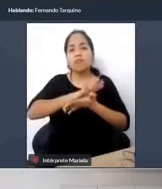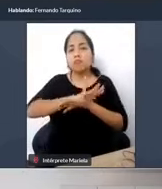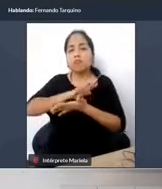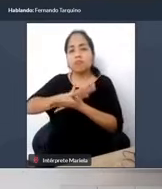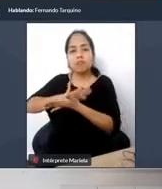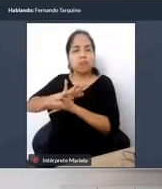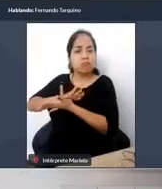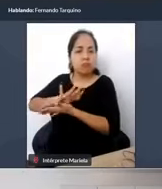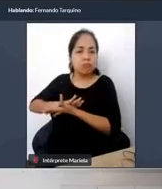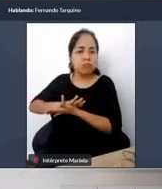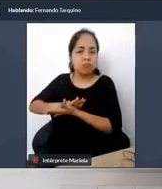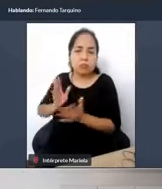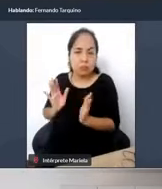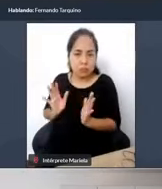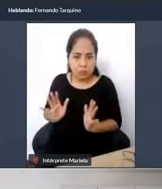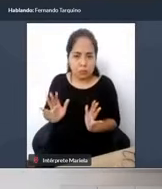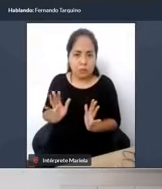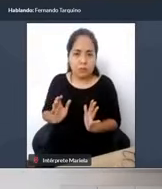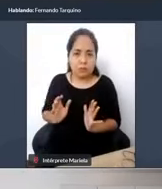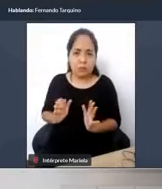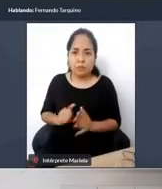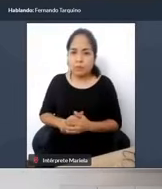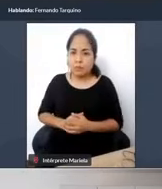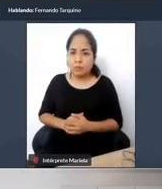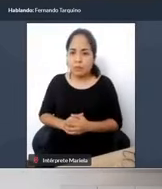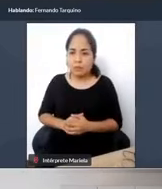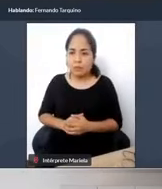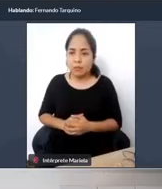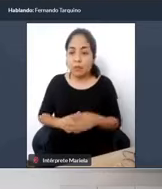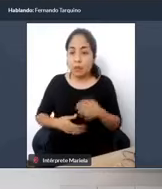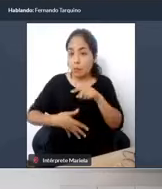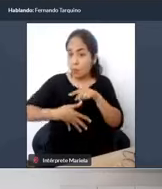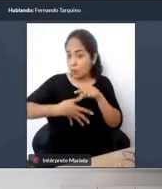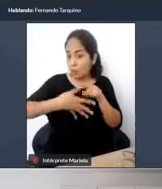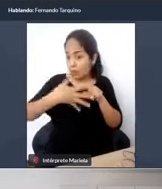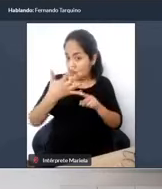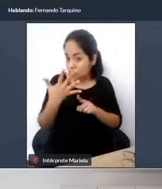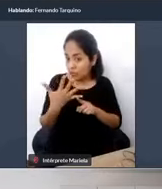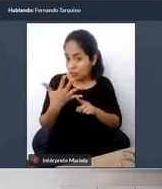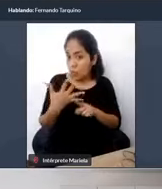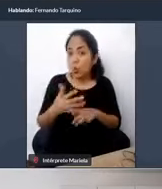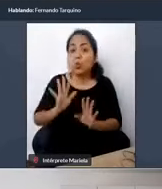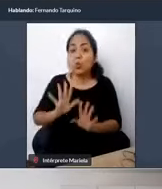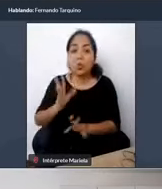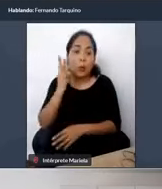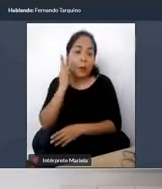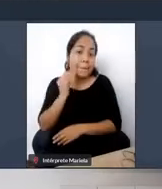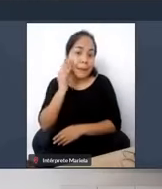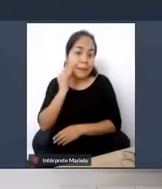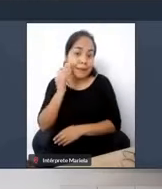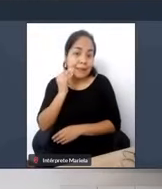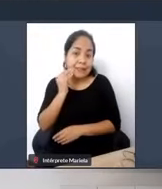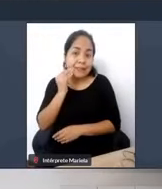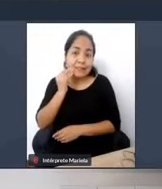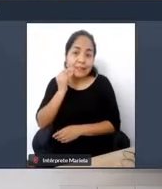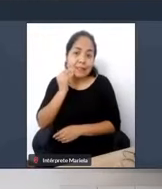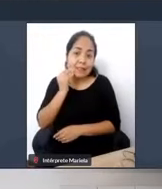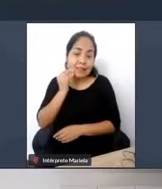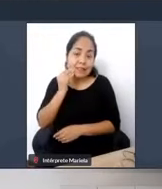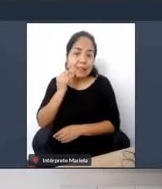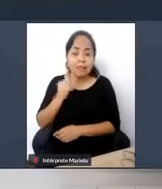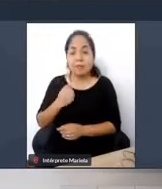involucrando cinco etapas en la planificación de su viaje y lo que dice